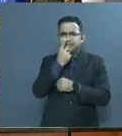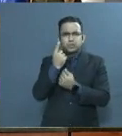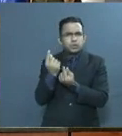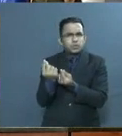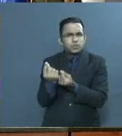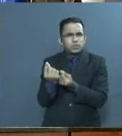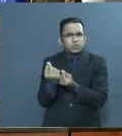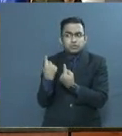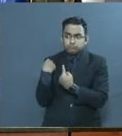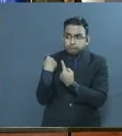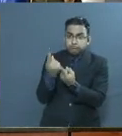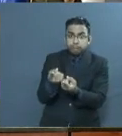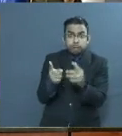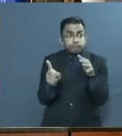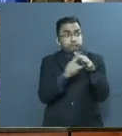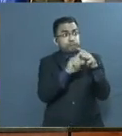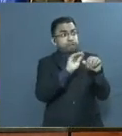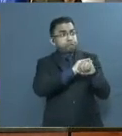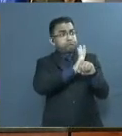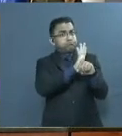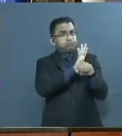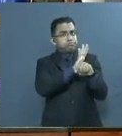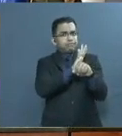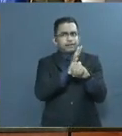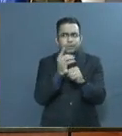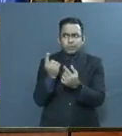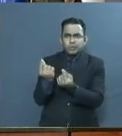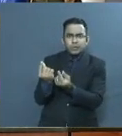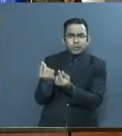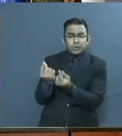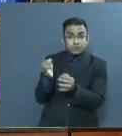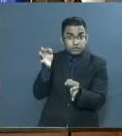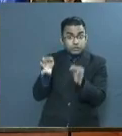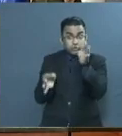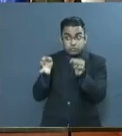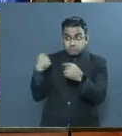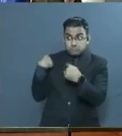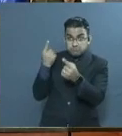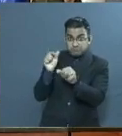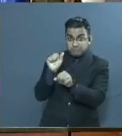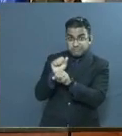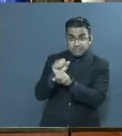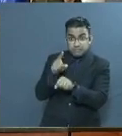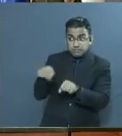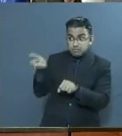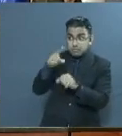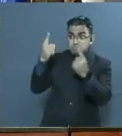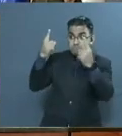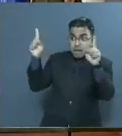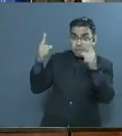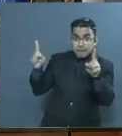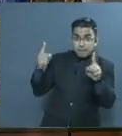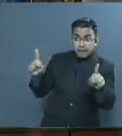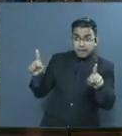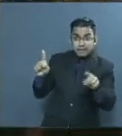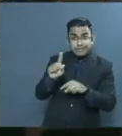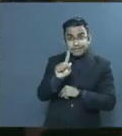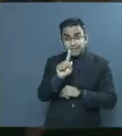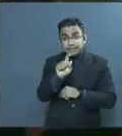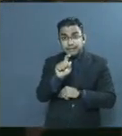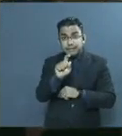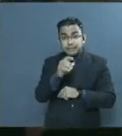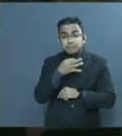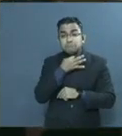crisis sin precedentes? ¿Ha podido la Judicatura Dominicana cumplir sus funciones en condiciones tan extraordinarias?